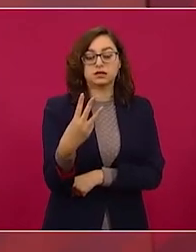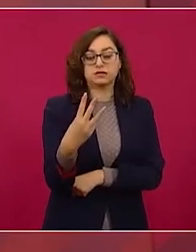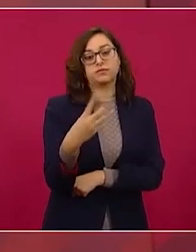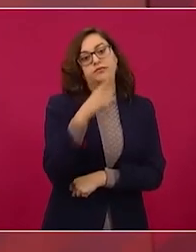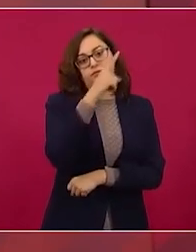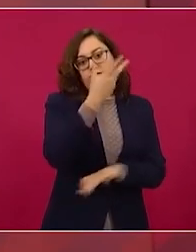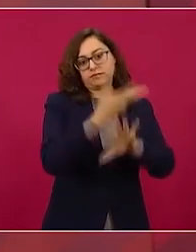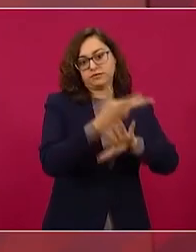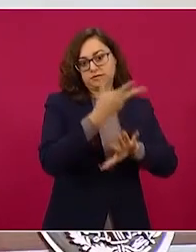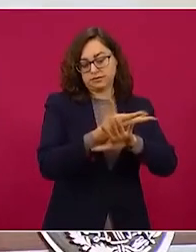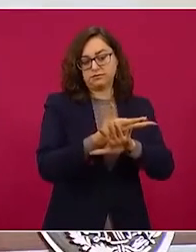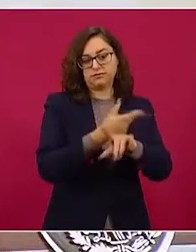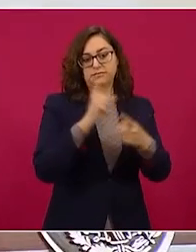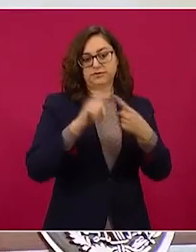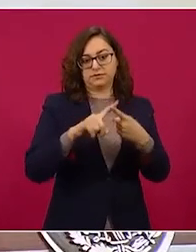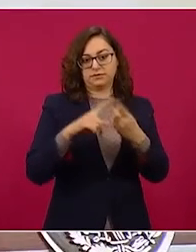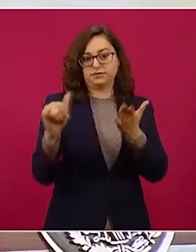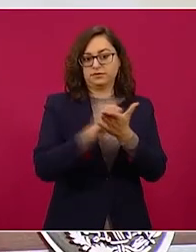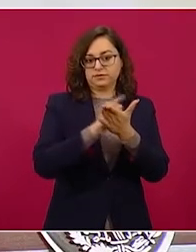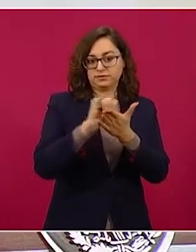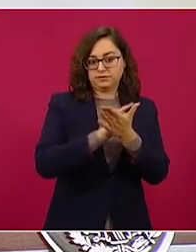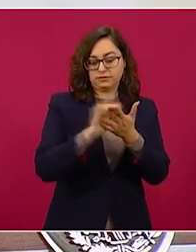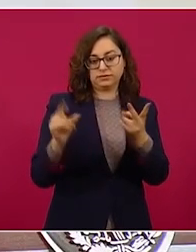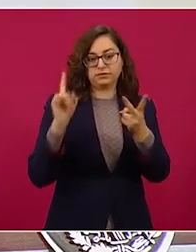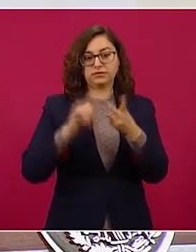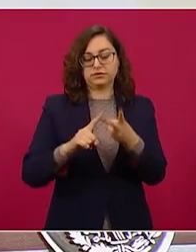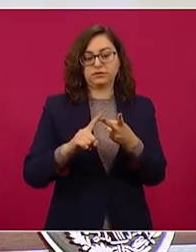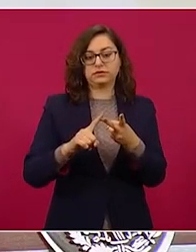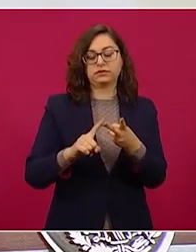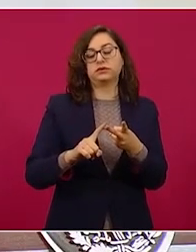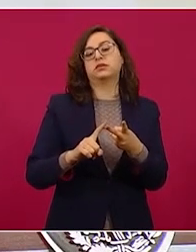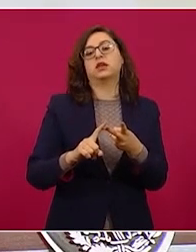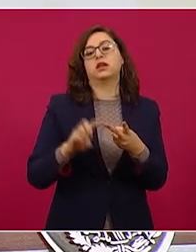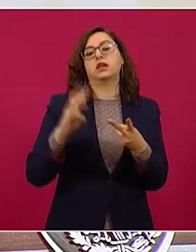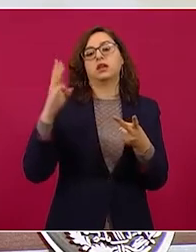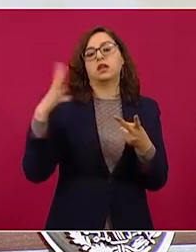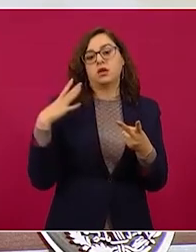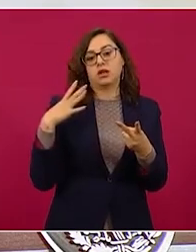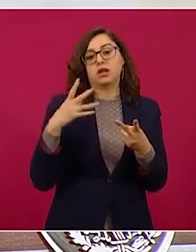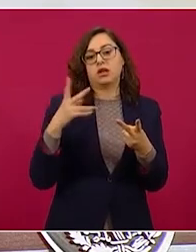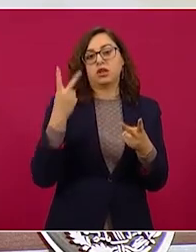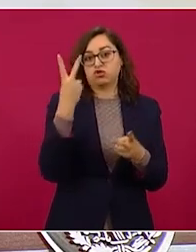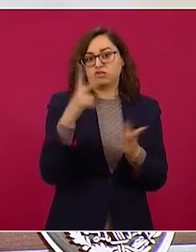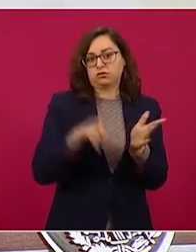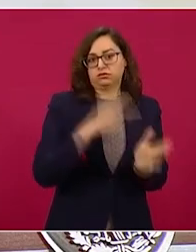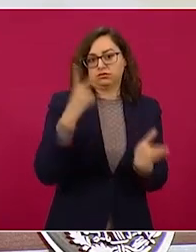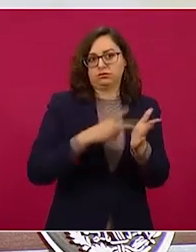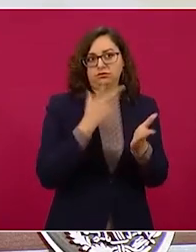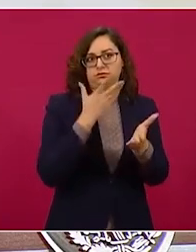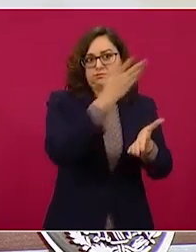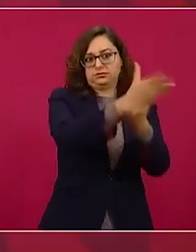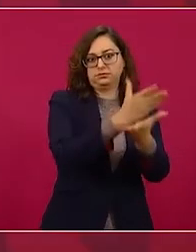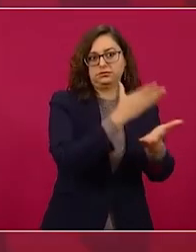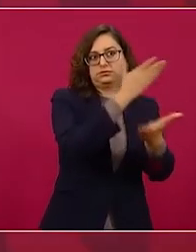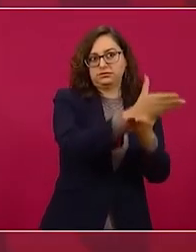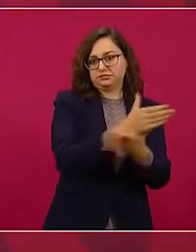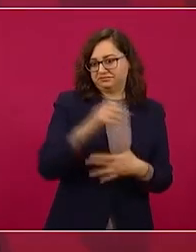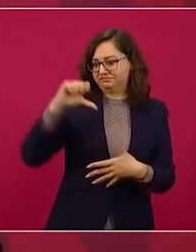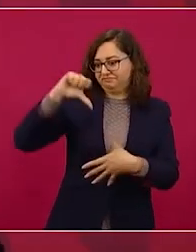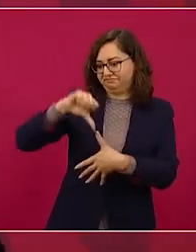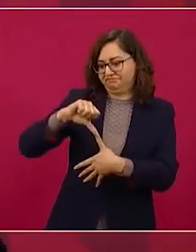una a Nueva York y dos a Washington. Entonces, me falta el sur,